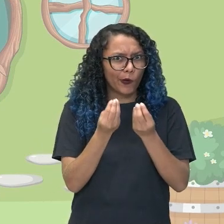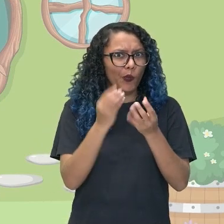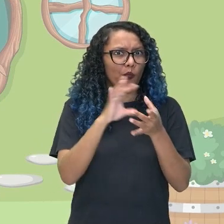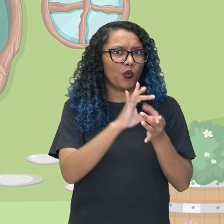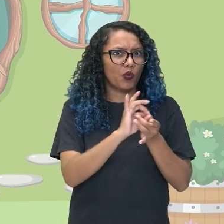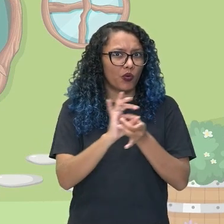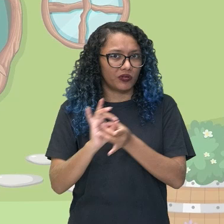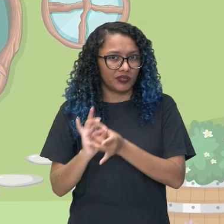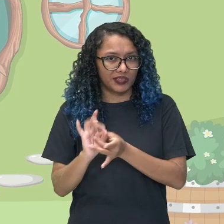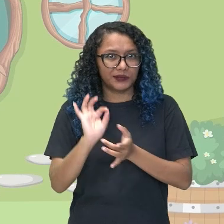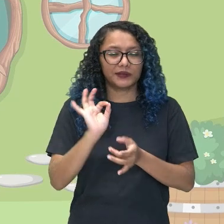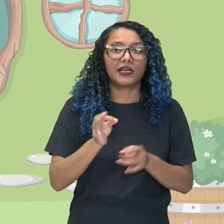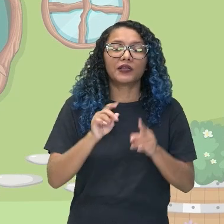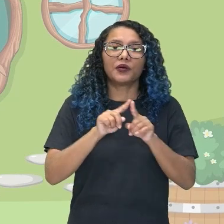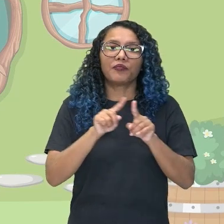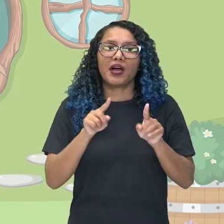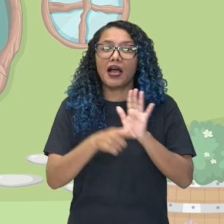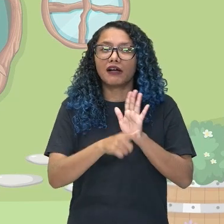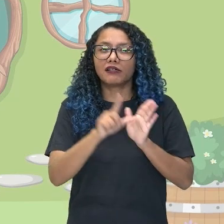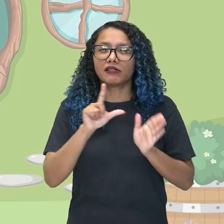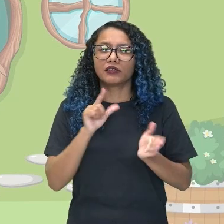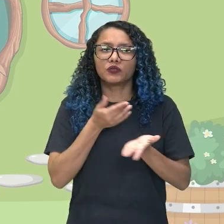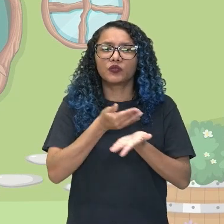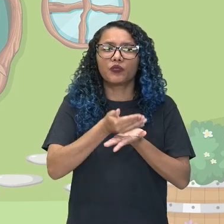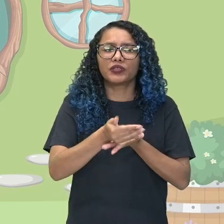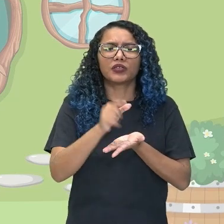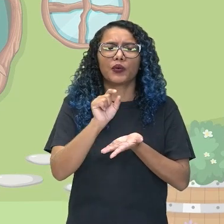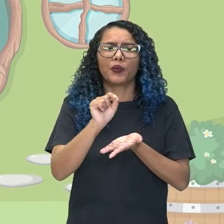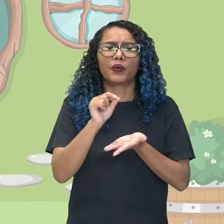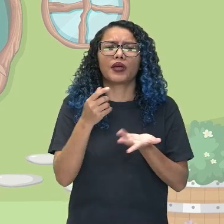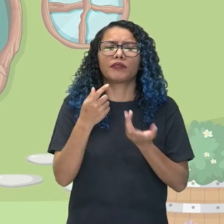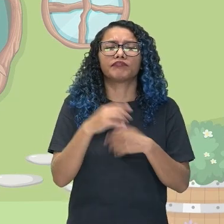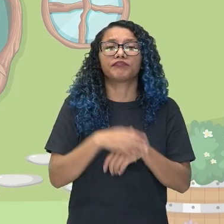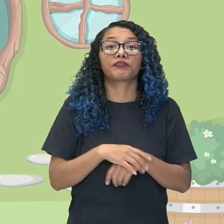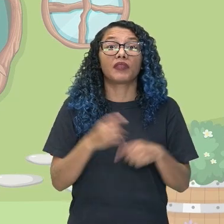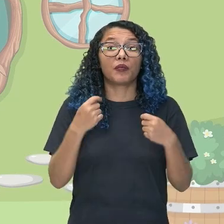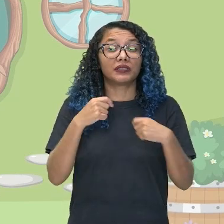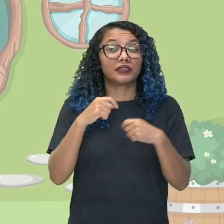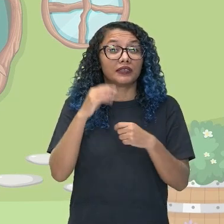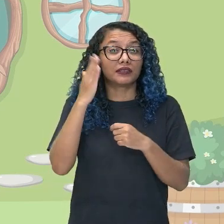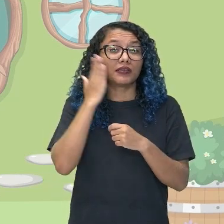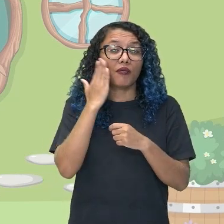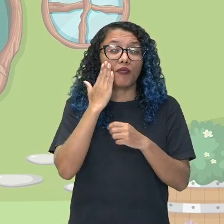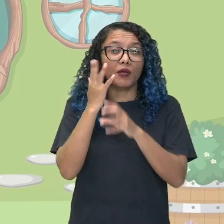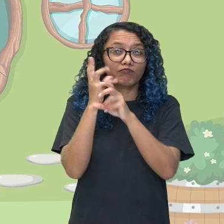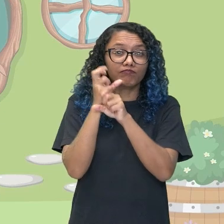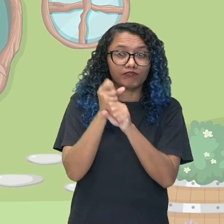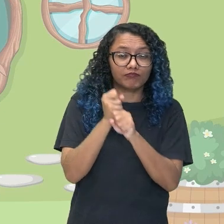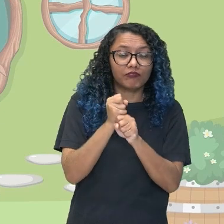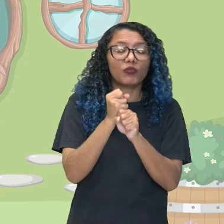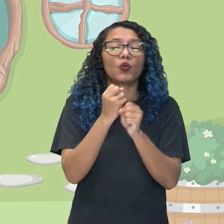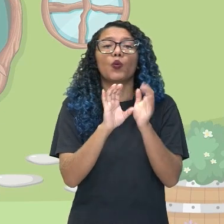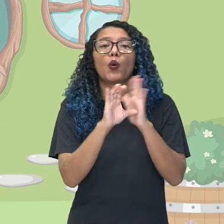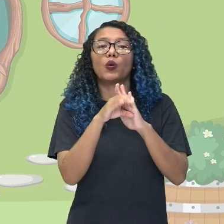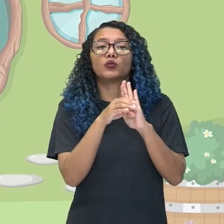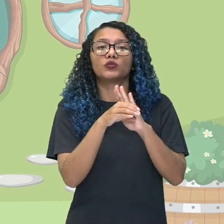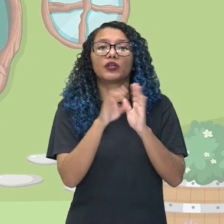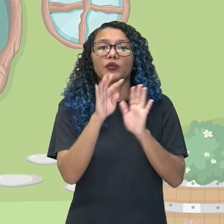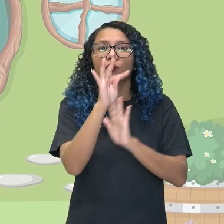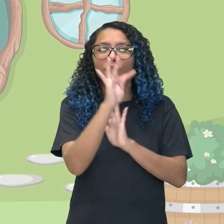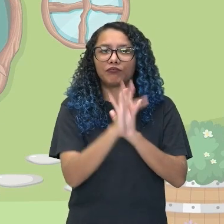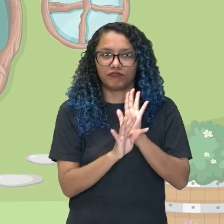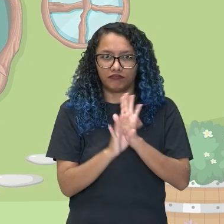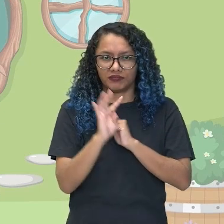de entrarmos en el texto narrativo, vamos relembrar el concepto de texto. Entonces,